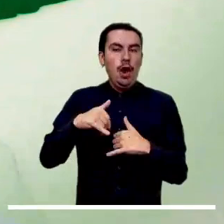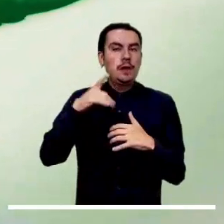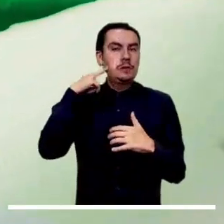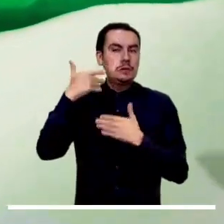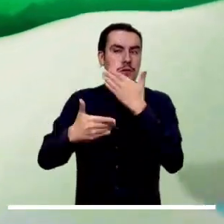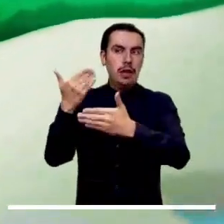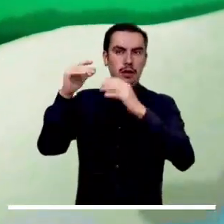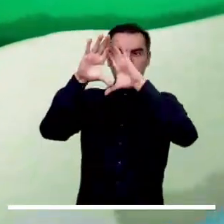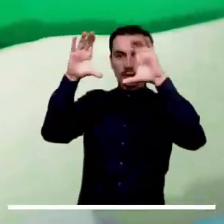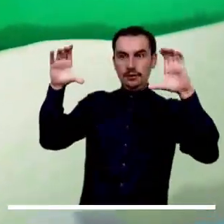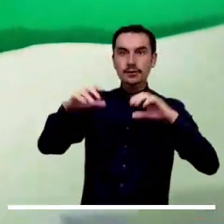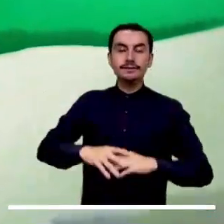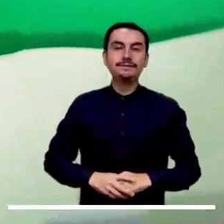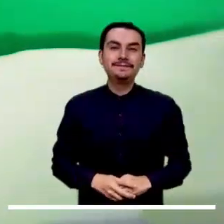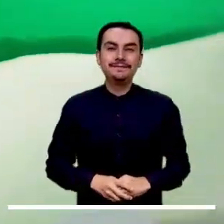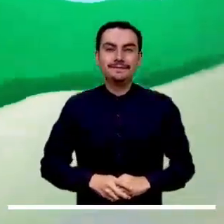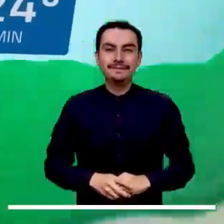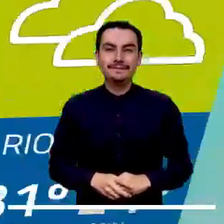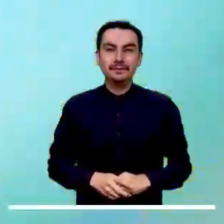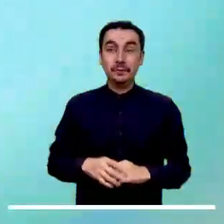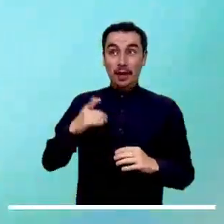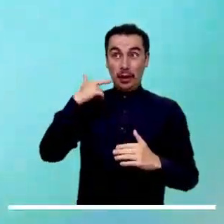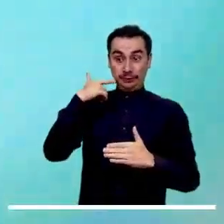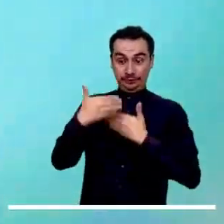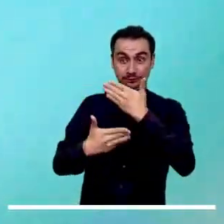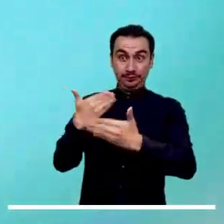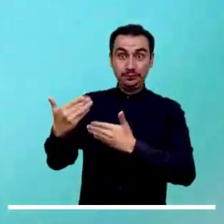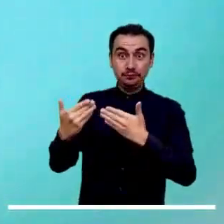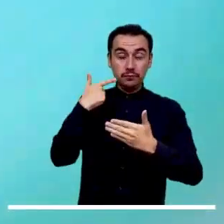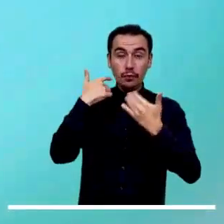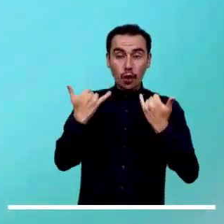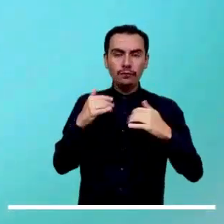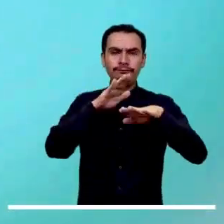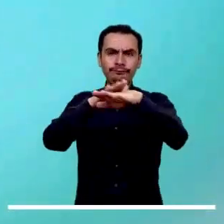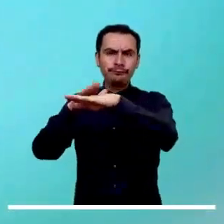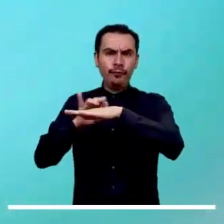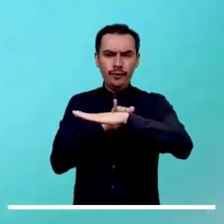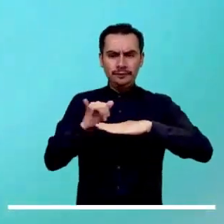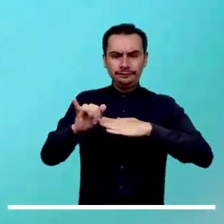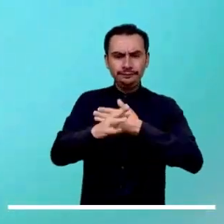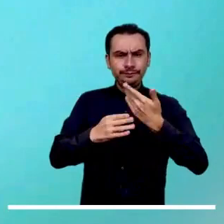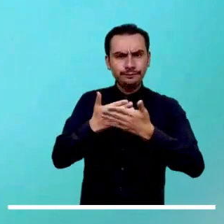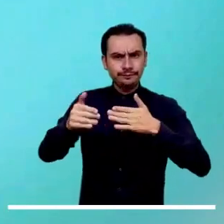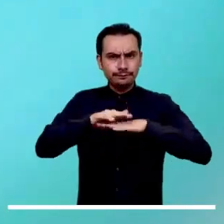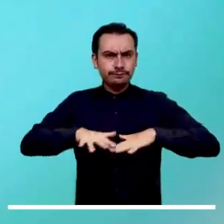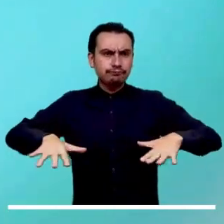En el archipiélago se espera que se mantengan estables las condiciones secas y seminubladas.